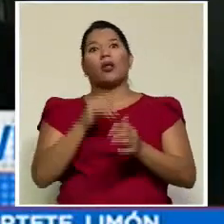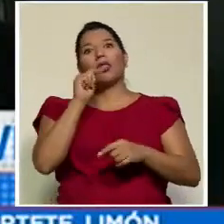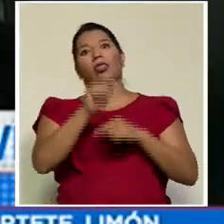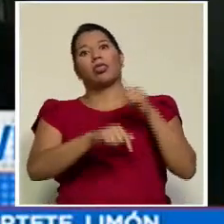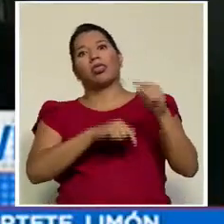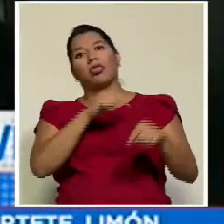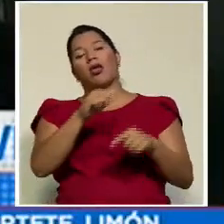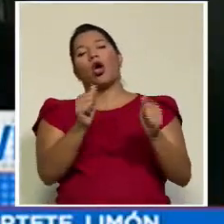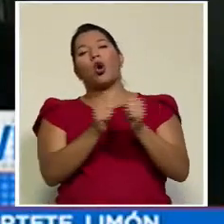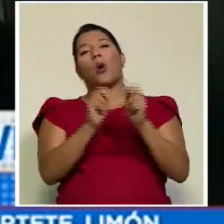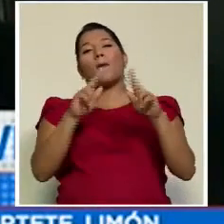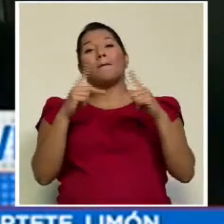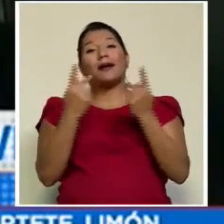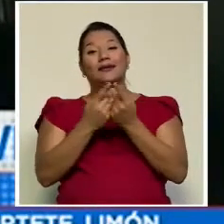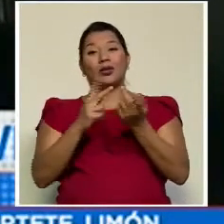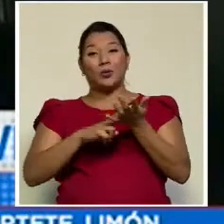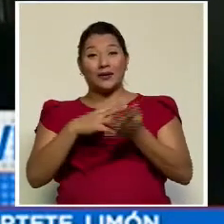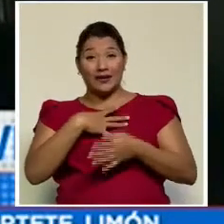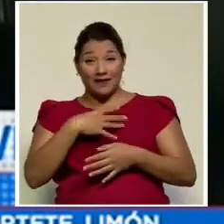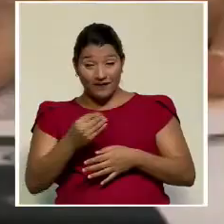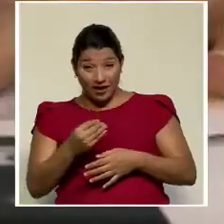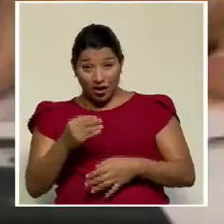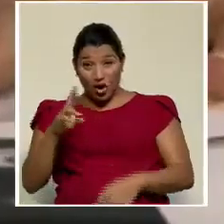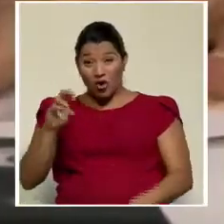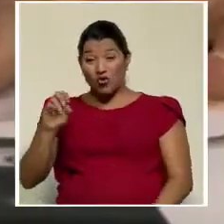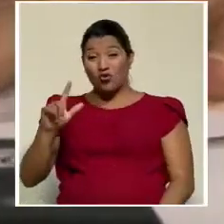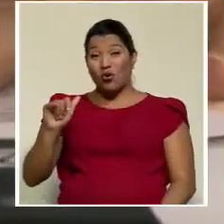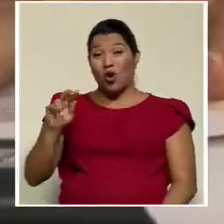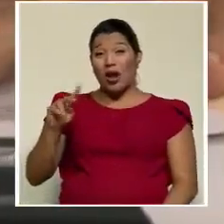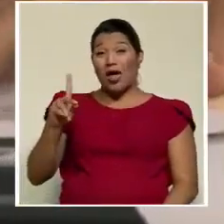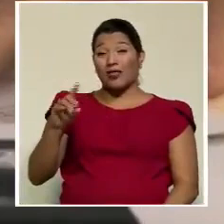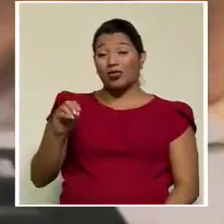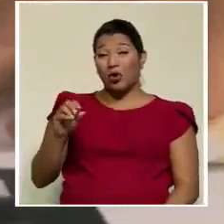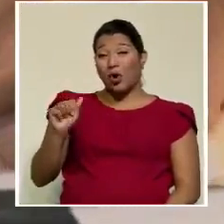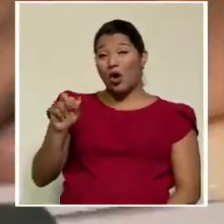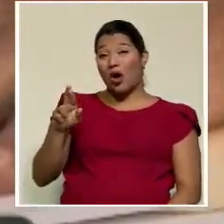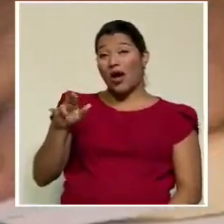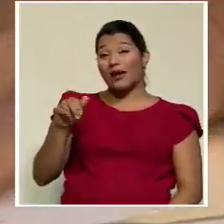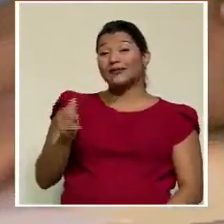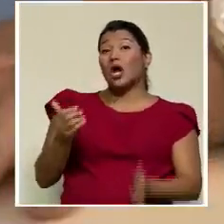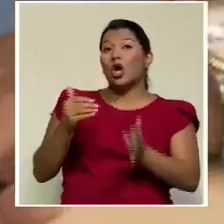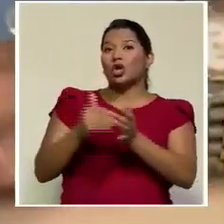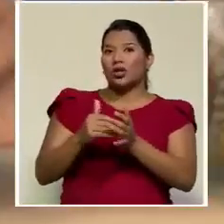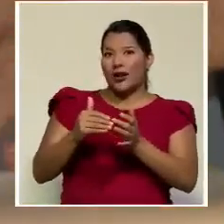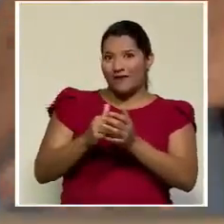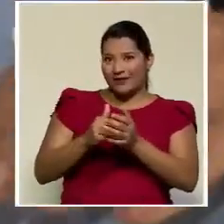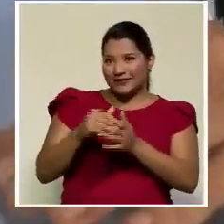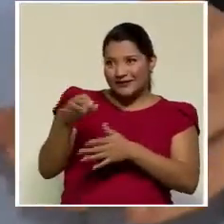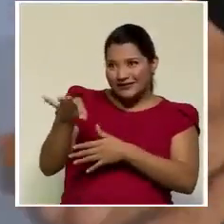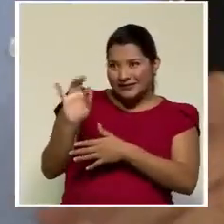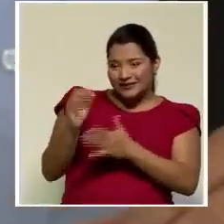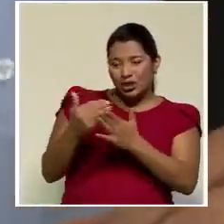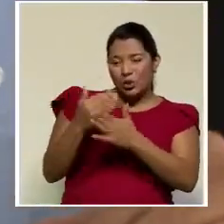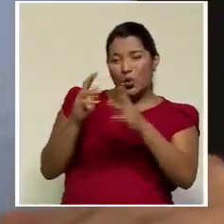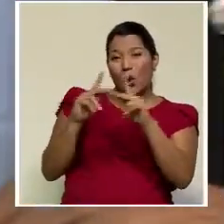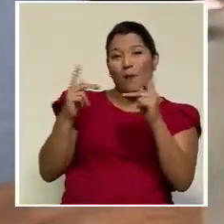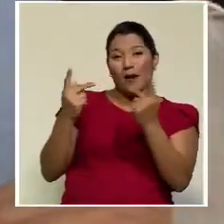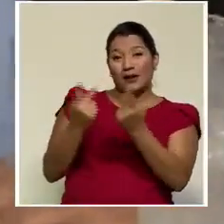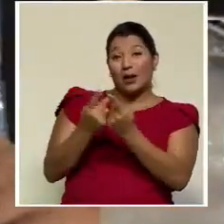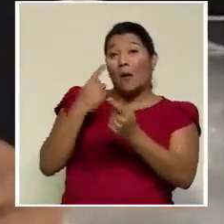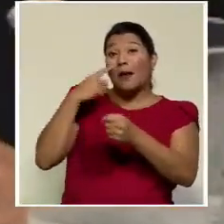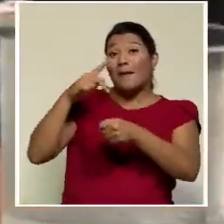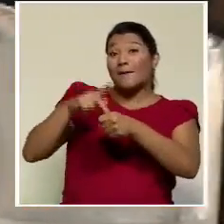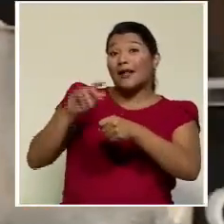liberacionistas, Rolando Araya encontró en pocos días una nueva casa desde donde aspirar no solo a la